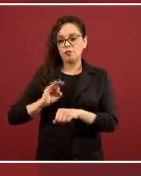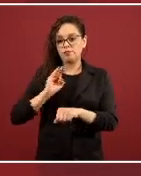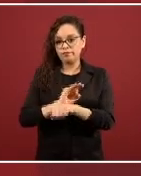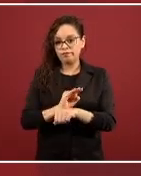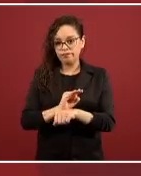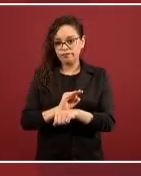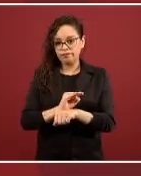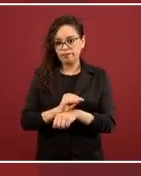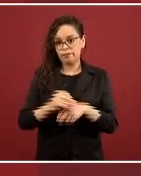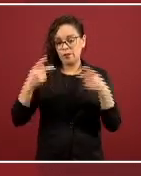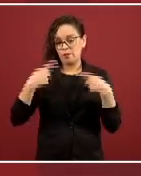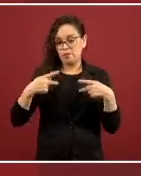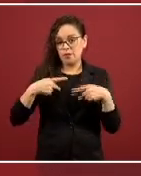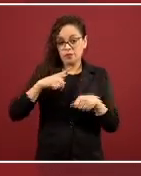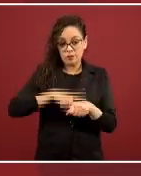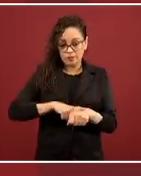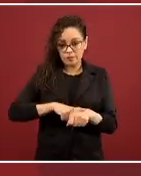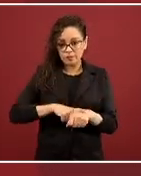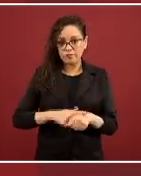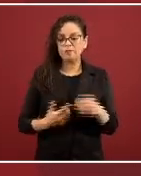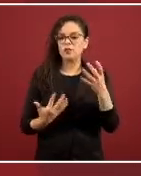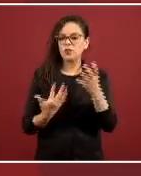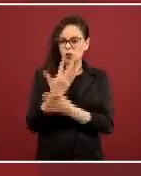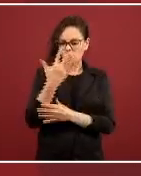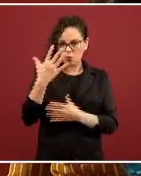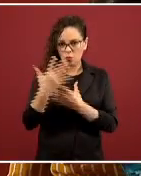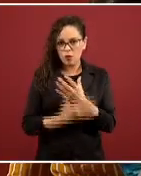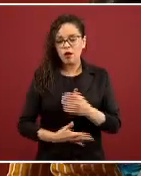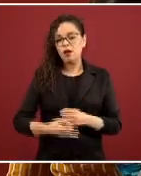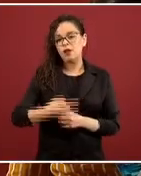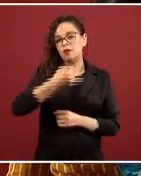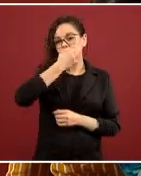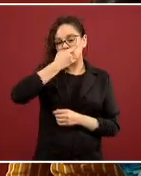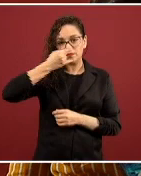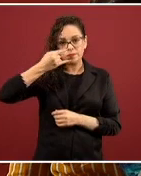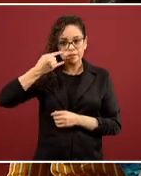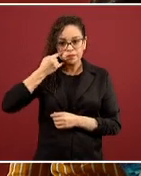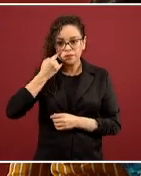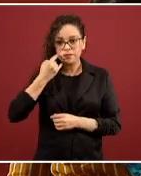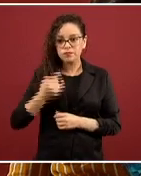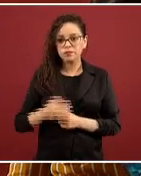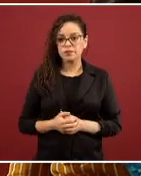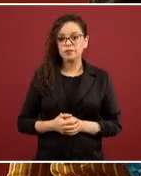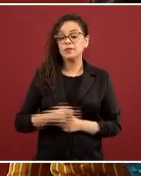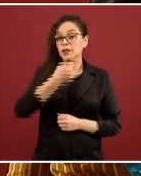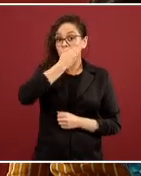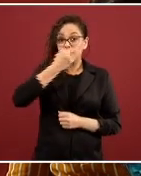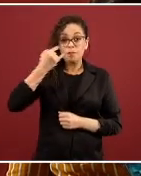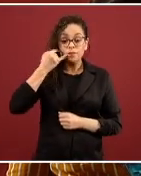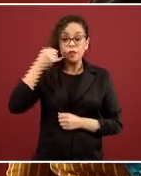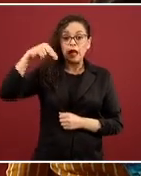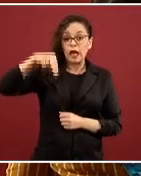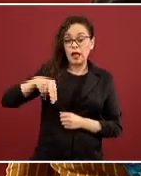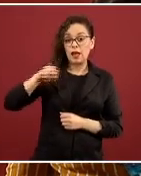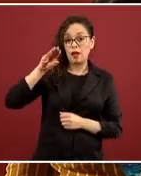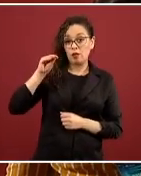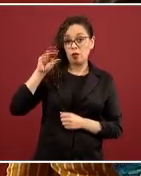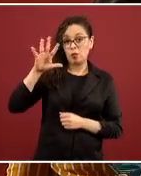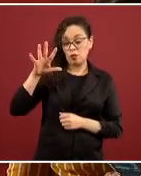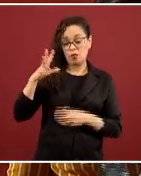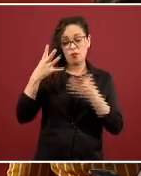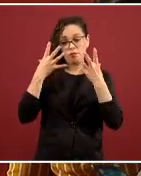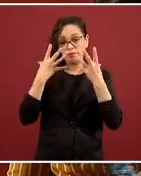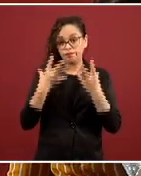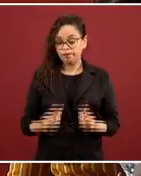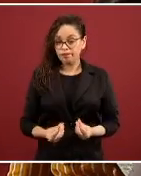equipos de protección personal, esto es guantes, cubrebocas, cubrebocas N95, hay una enorme cantidad de